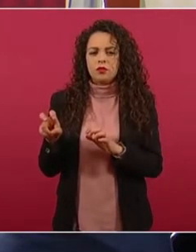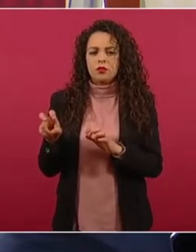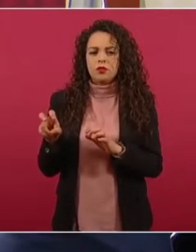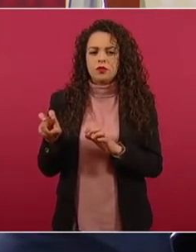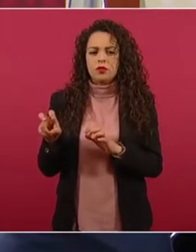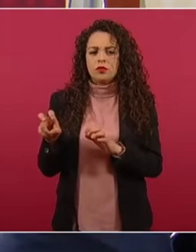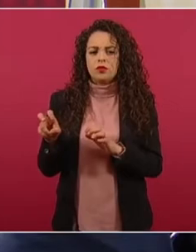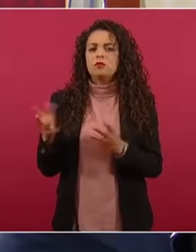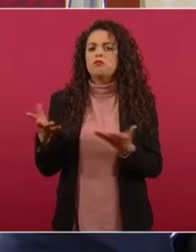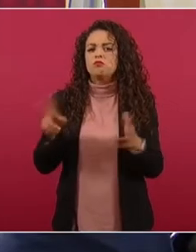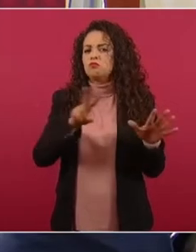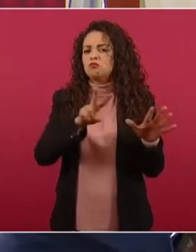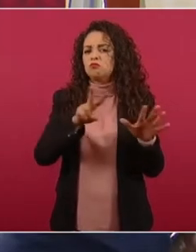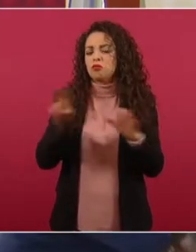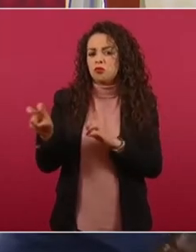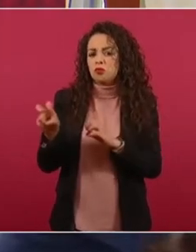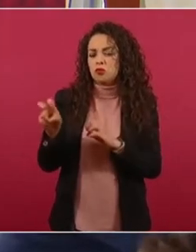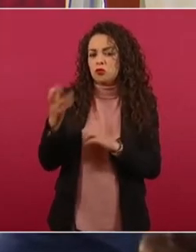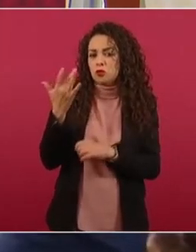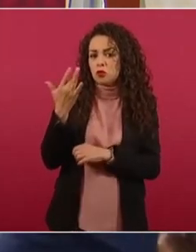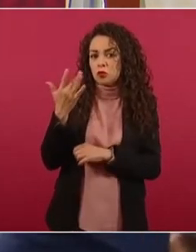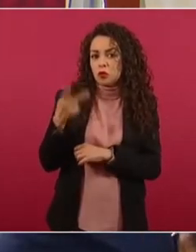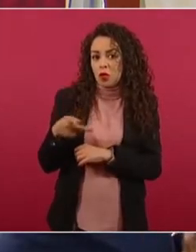200, 250 kilómetros,